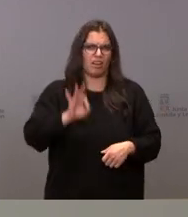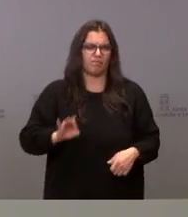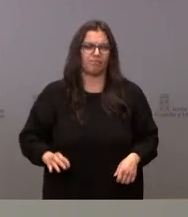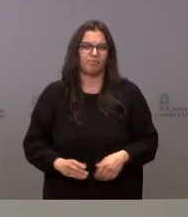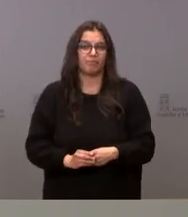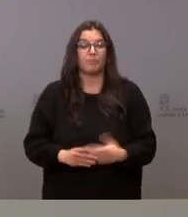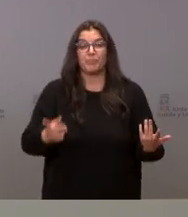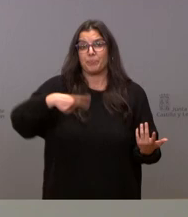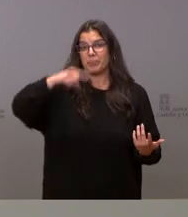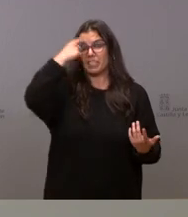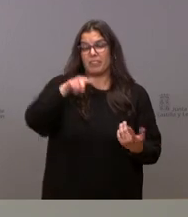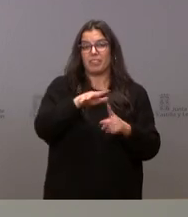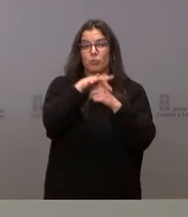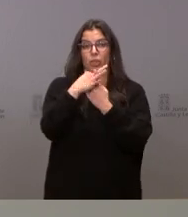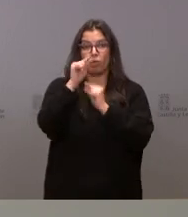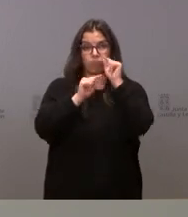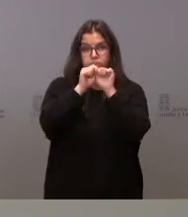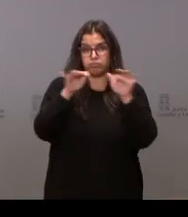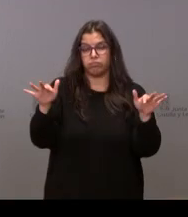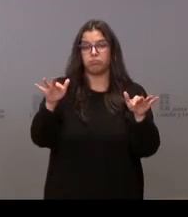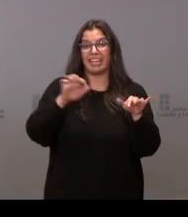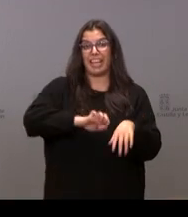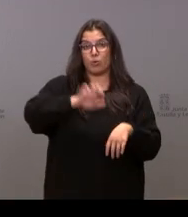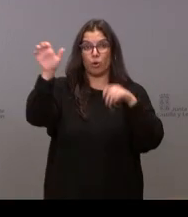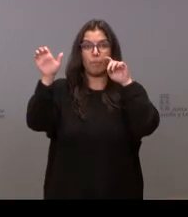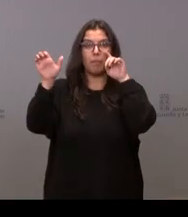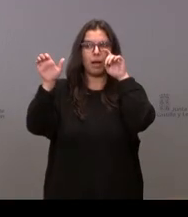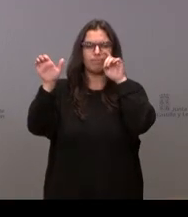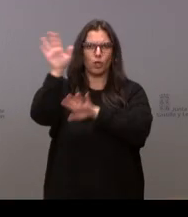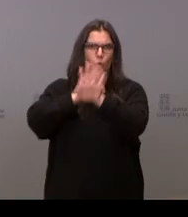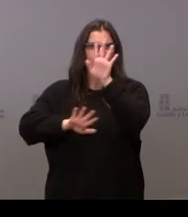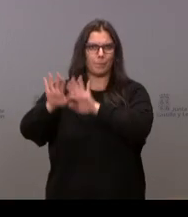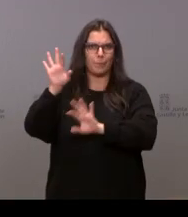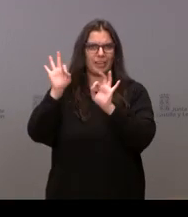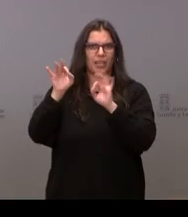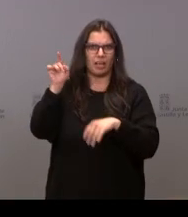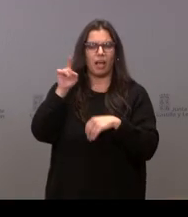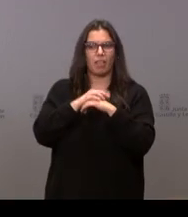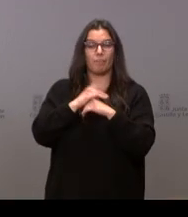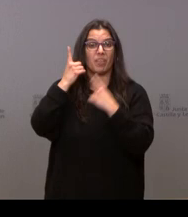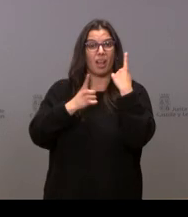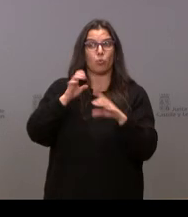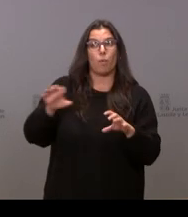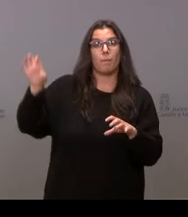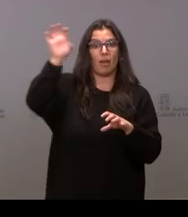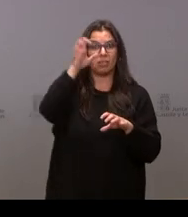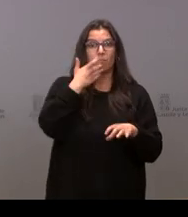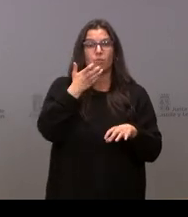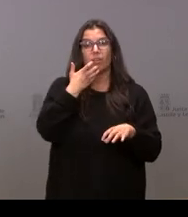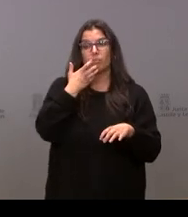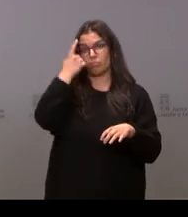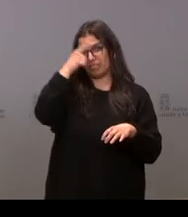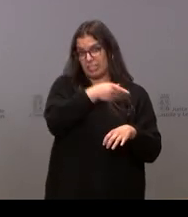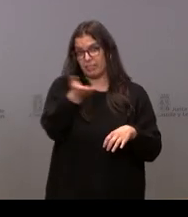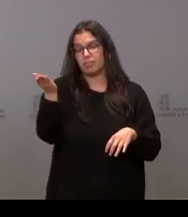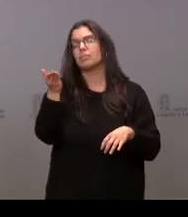Como saben, la situación epidemiológica en Europa está siendo muy complicada. Incluso algunos países, como saben ustedes,